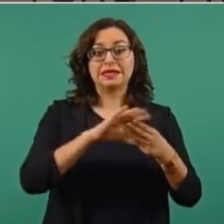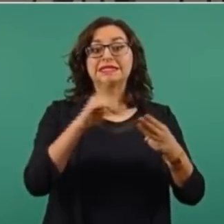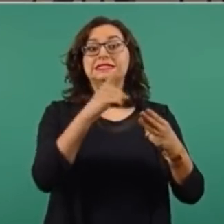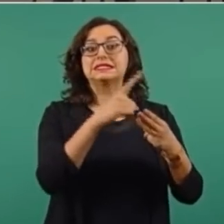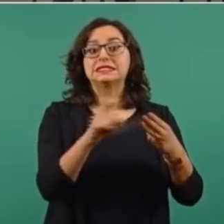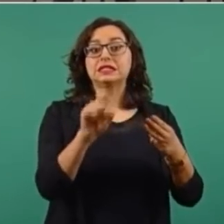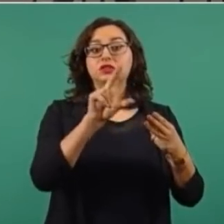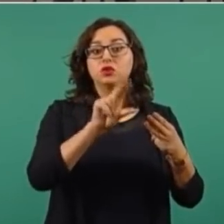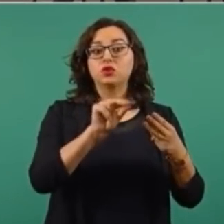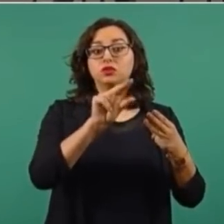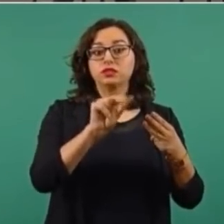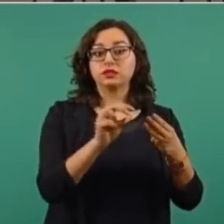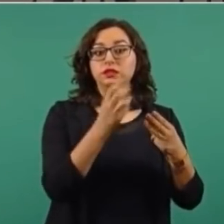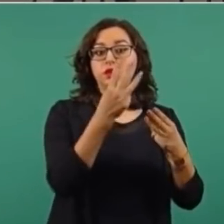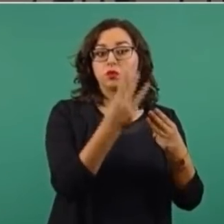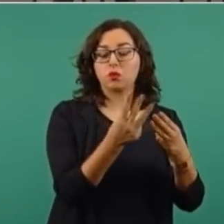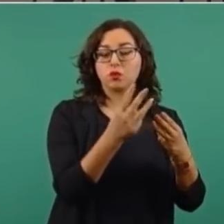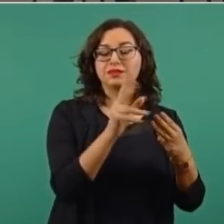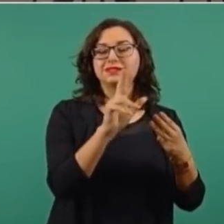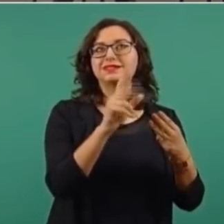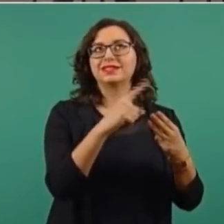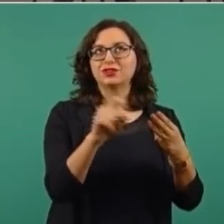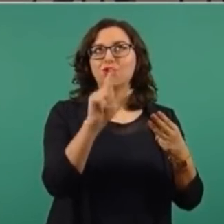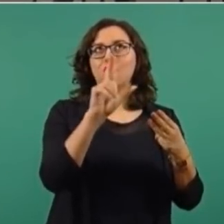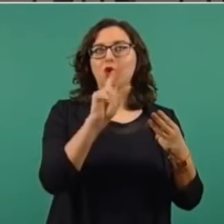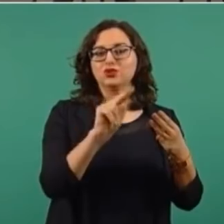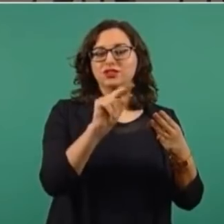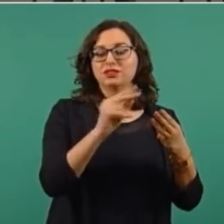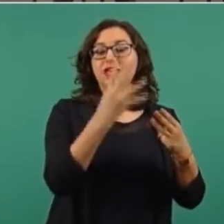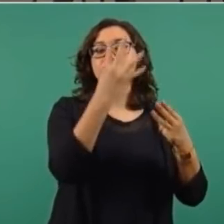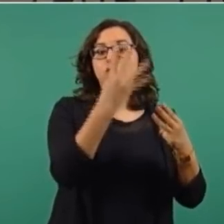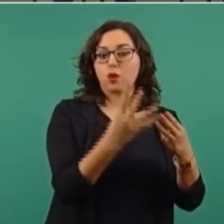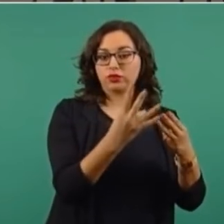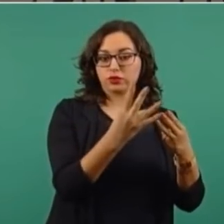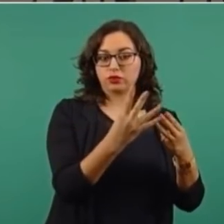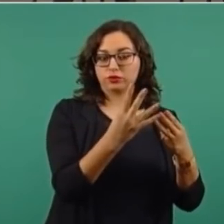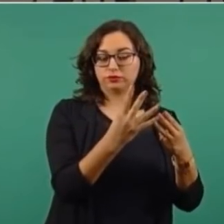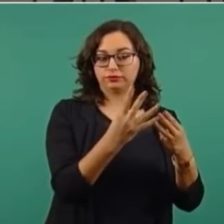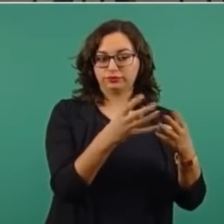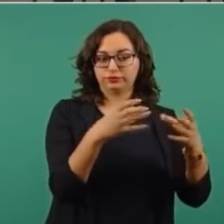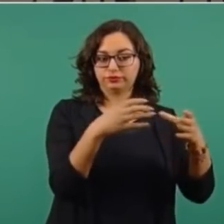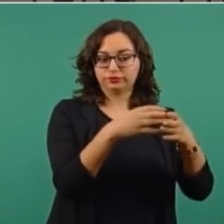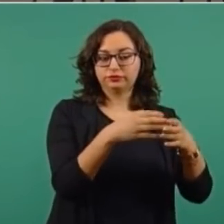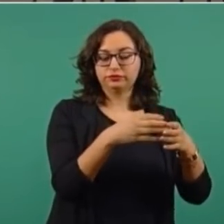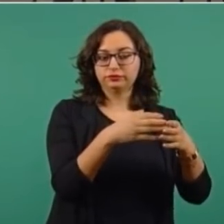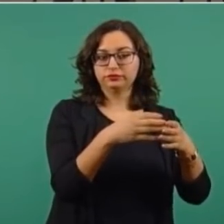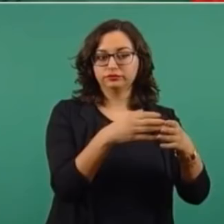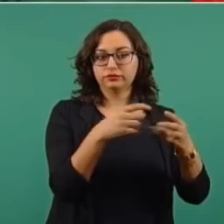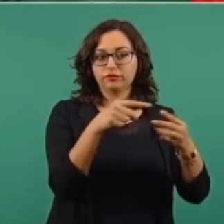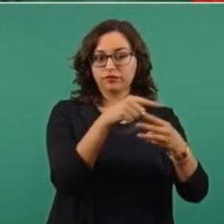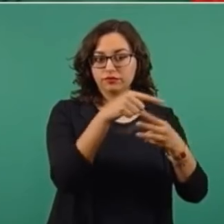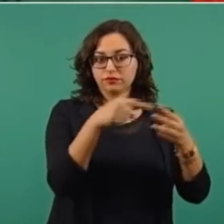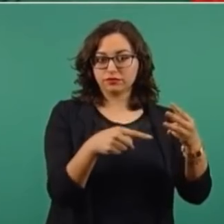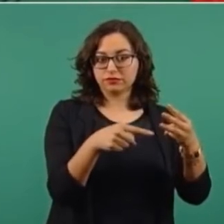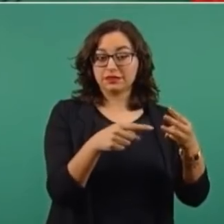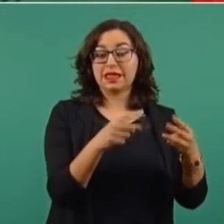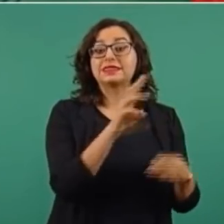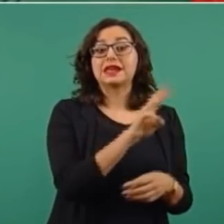de mayoría. ¿Qué significa?